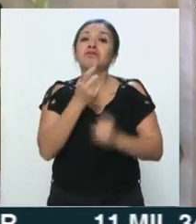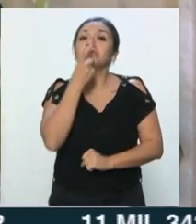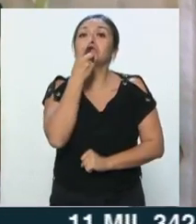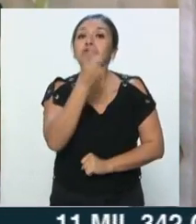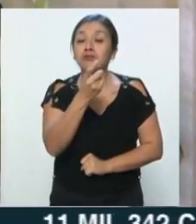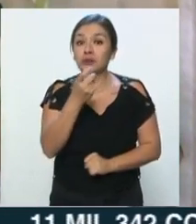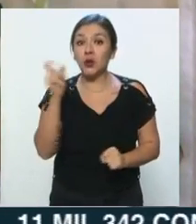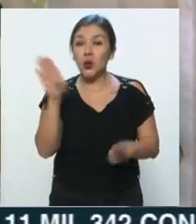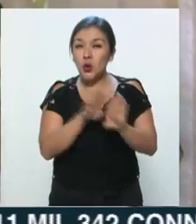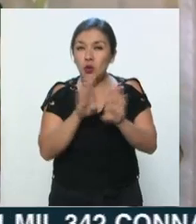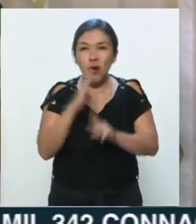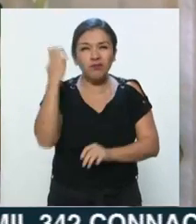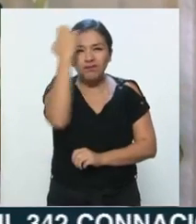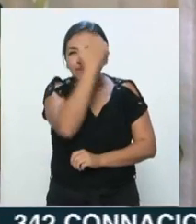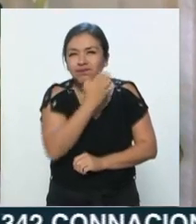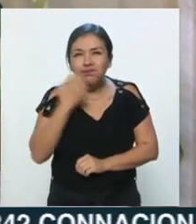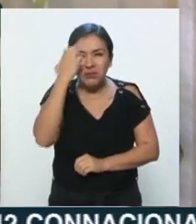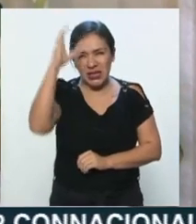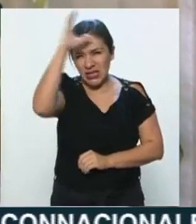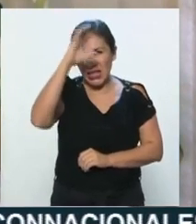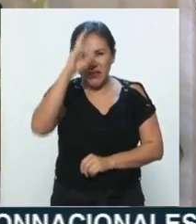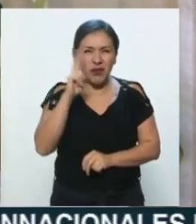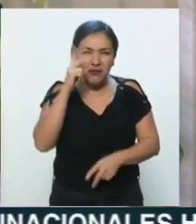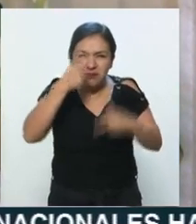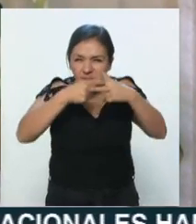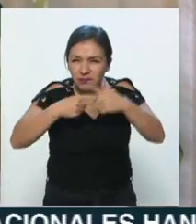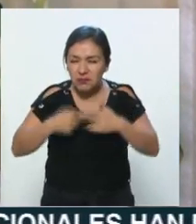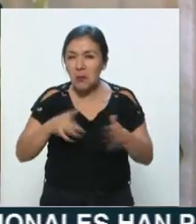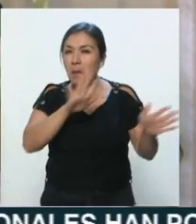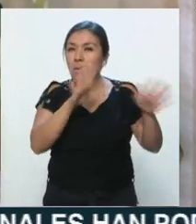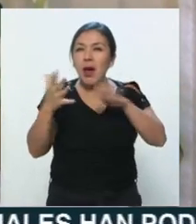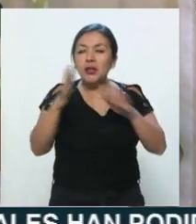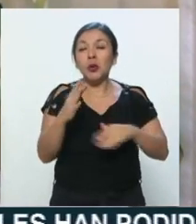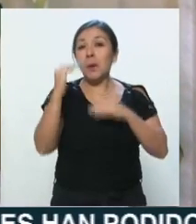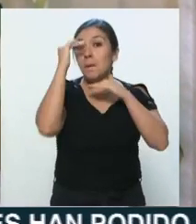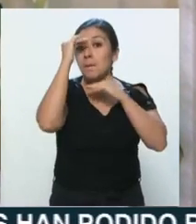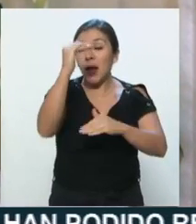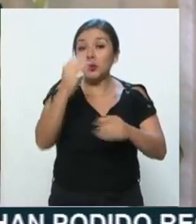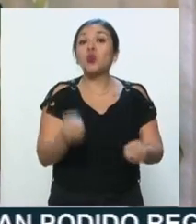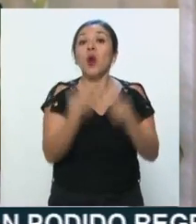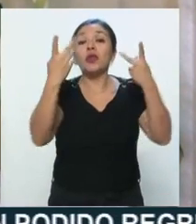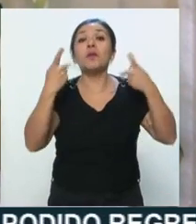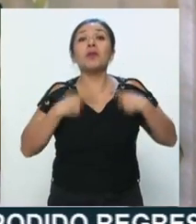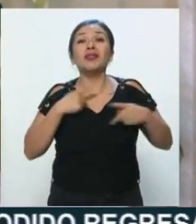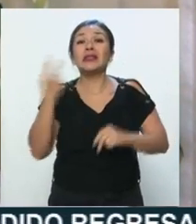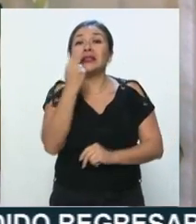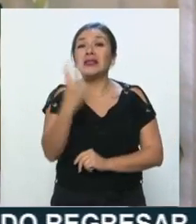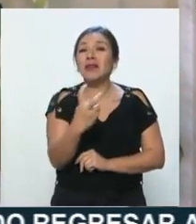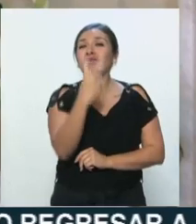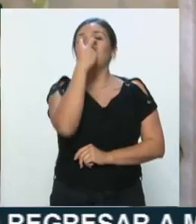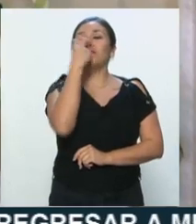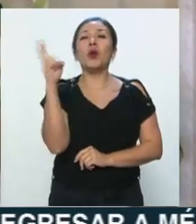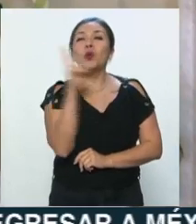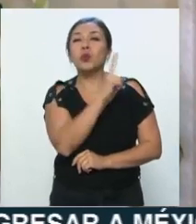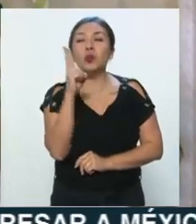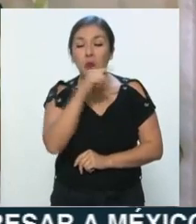base en los modelos científicos se prevé que el número máximo de ventiladores que se requerirían en la zona metropolitana es alrededor de